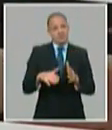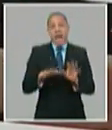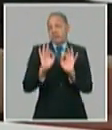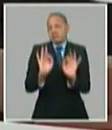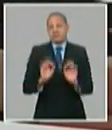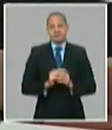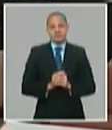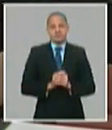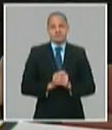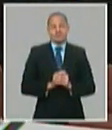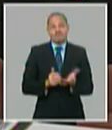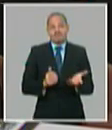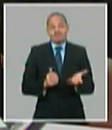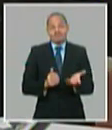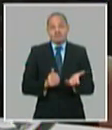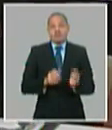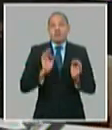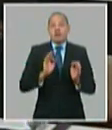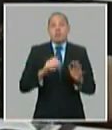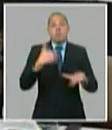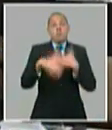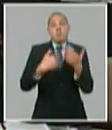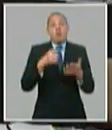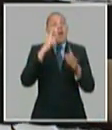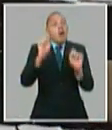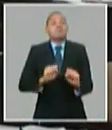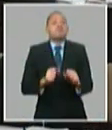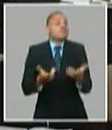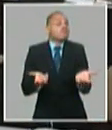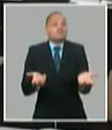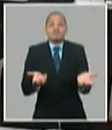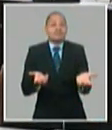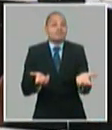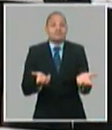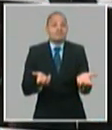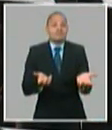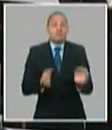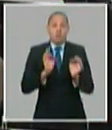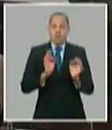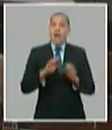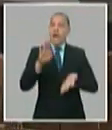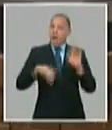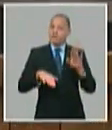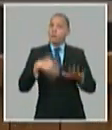presentes no nos han permitido avanzar más y no los hemos logrado resolver